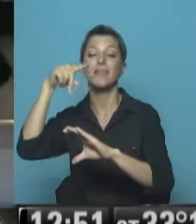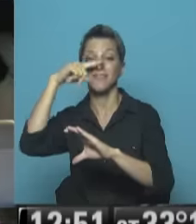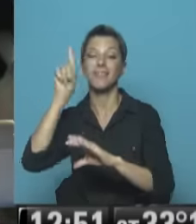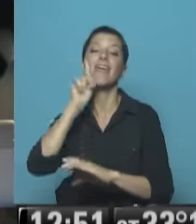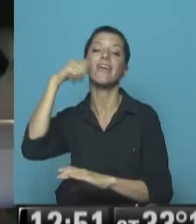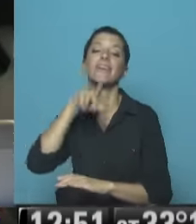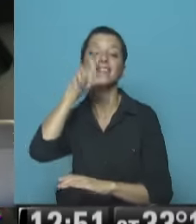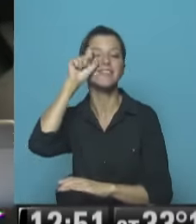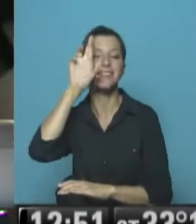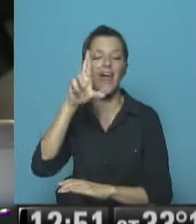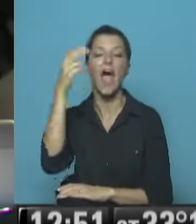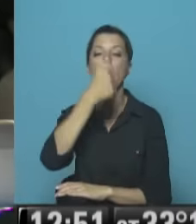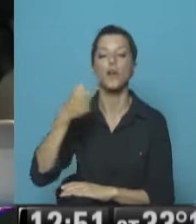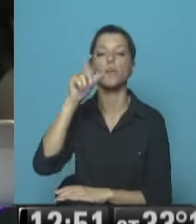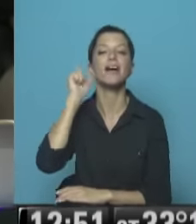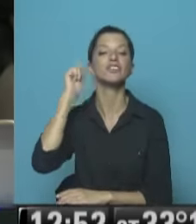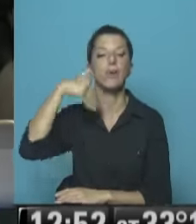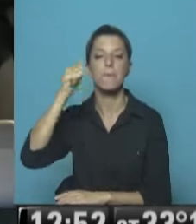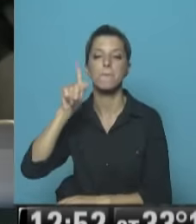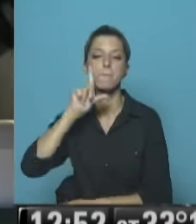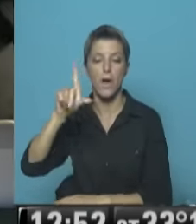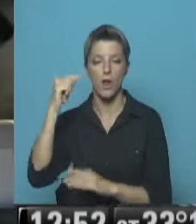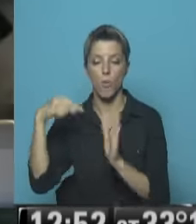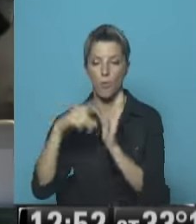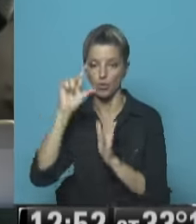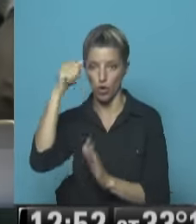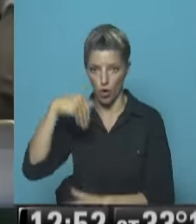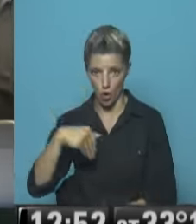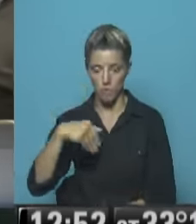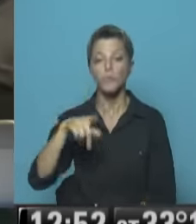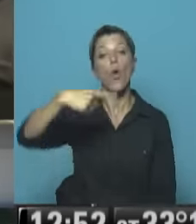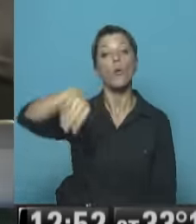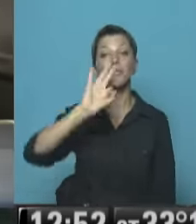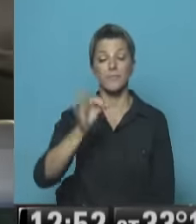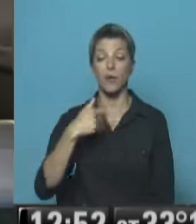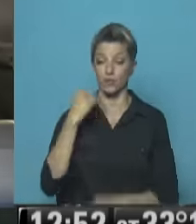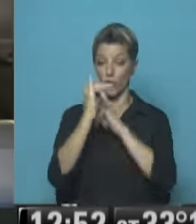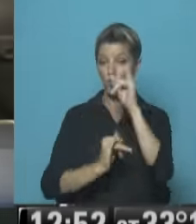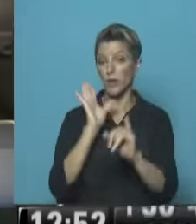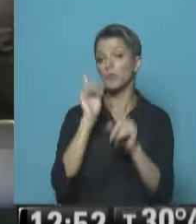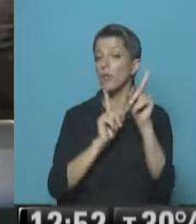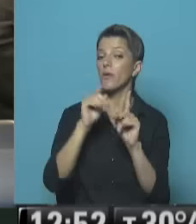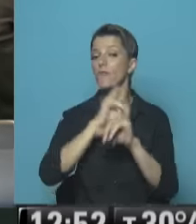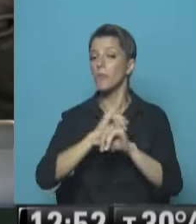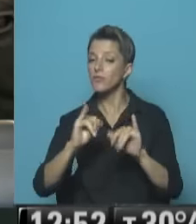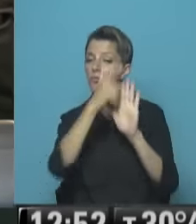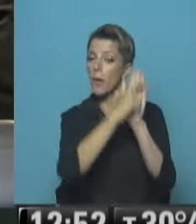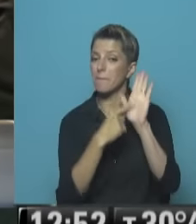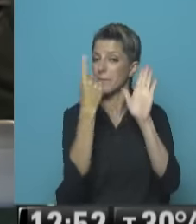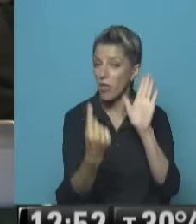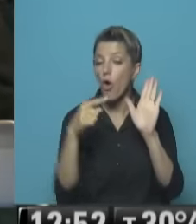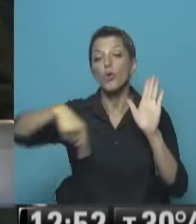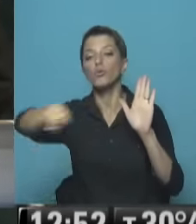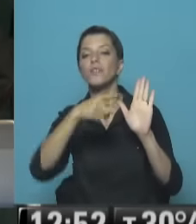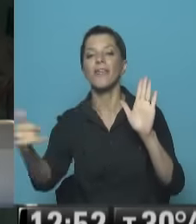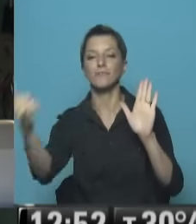.com Ustedes ya saben Siempre ponemos A consideración De nuestros televidentes La incógnita de la jornada Les vamos a dar Algunos datos Y ustedes nos tienen Que decir